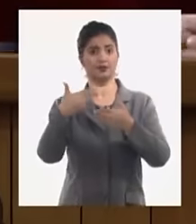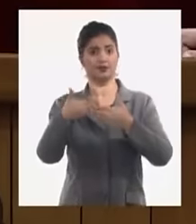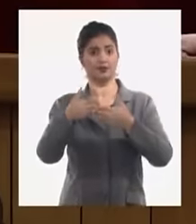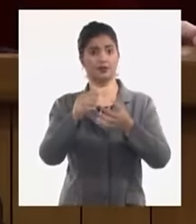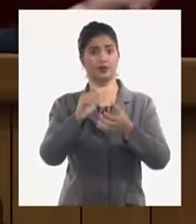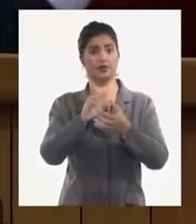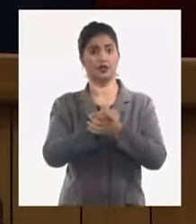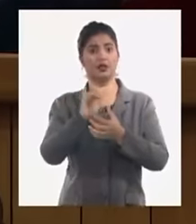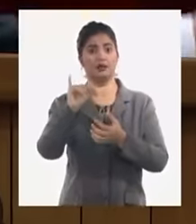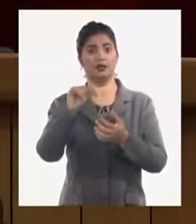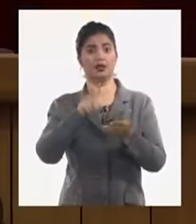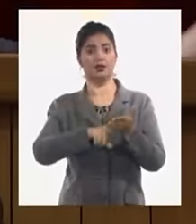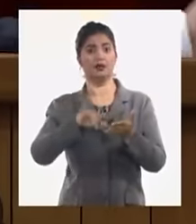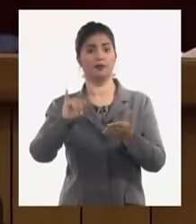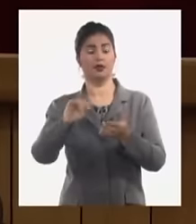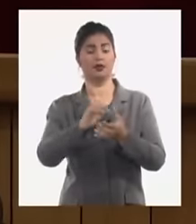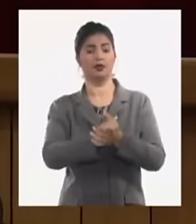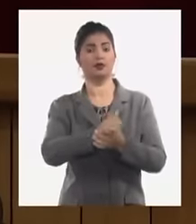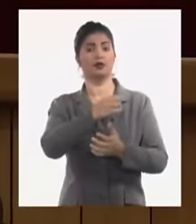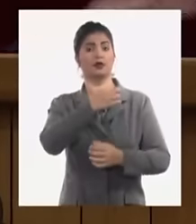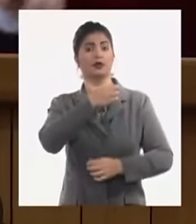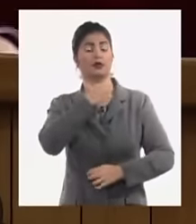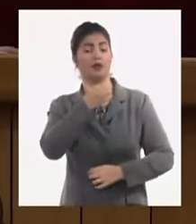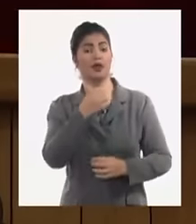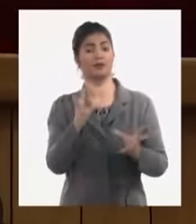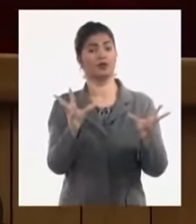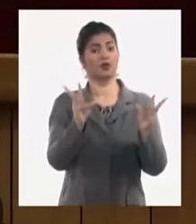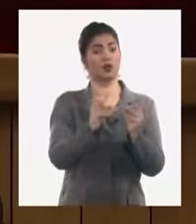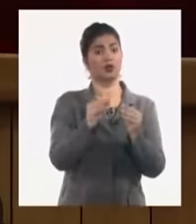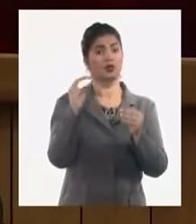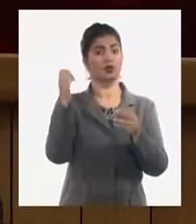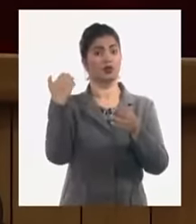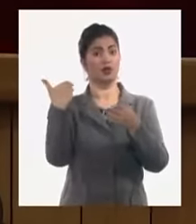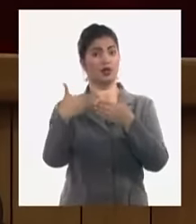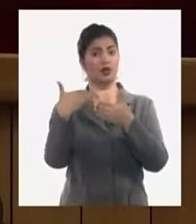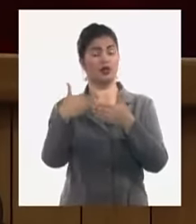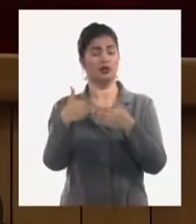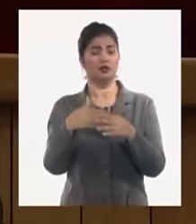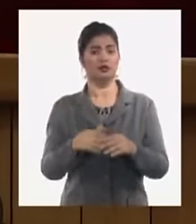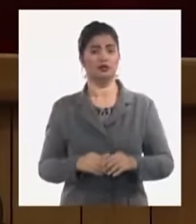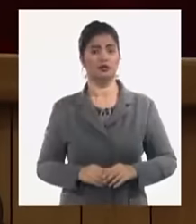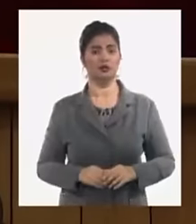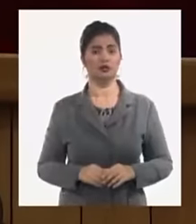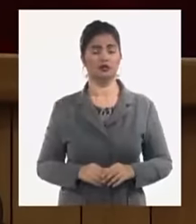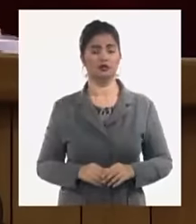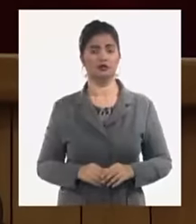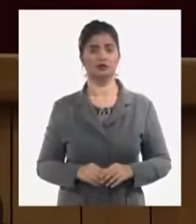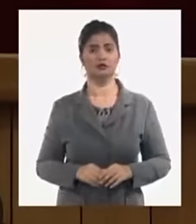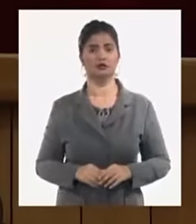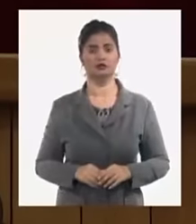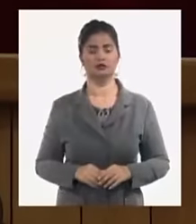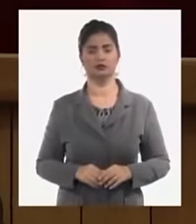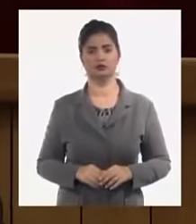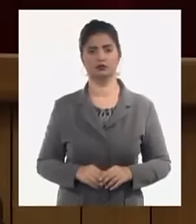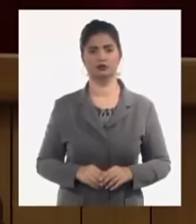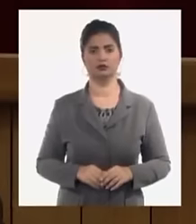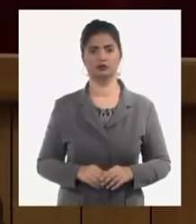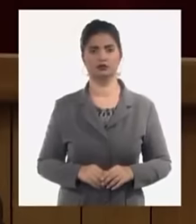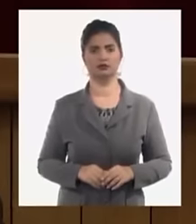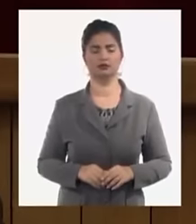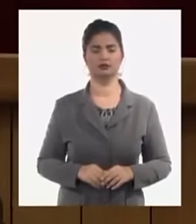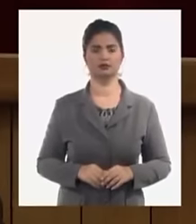aportar un financiamiento unirse a una empresa a producir en Cuba no a revender productos importados